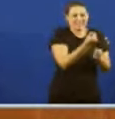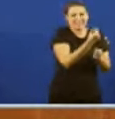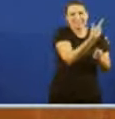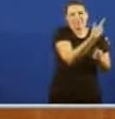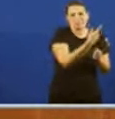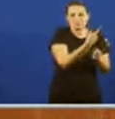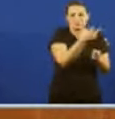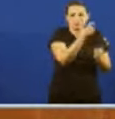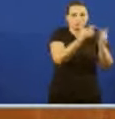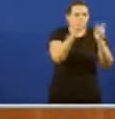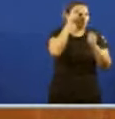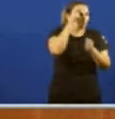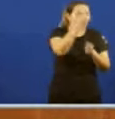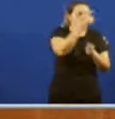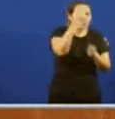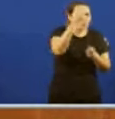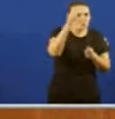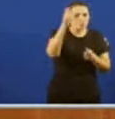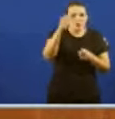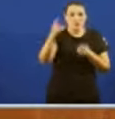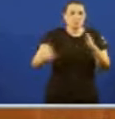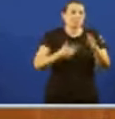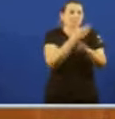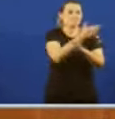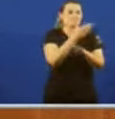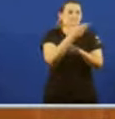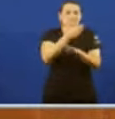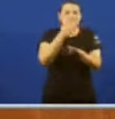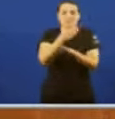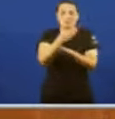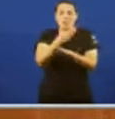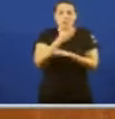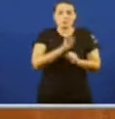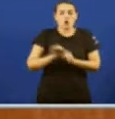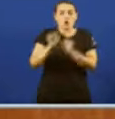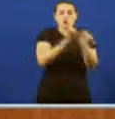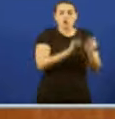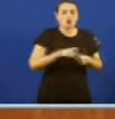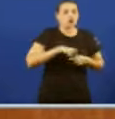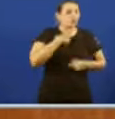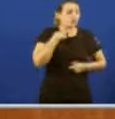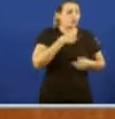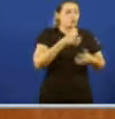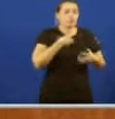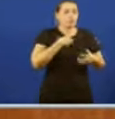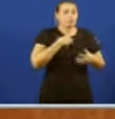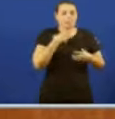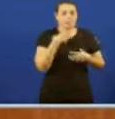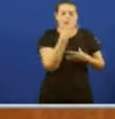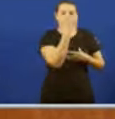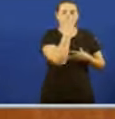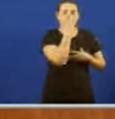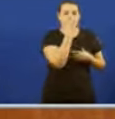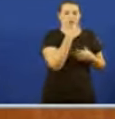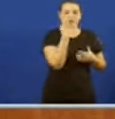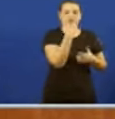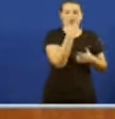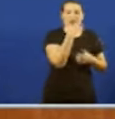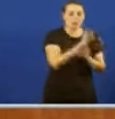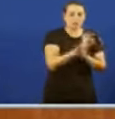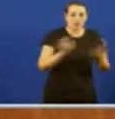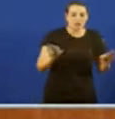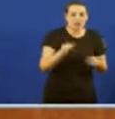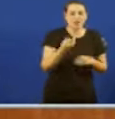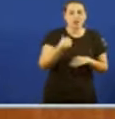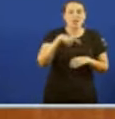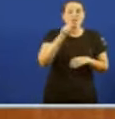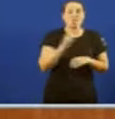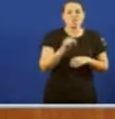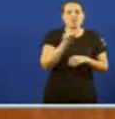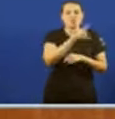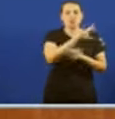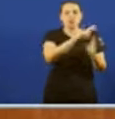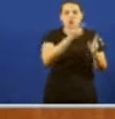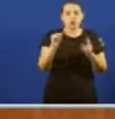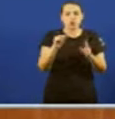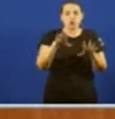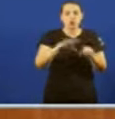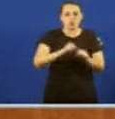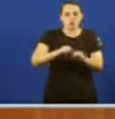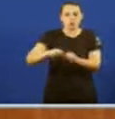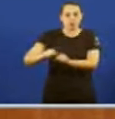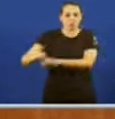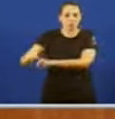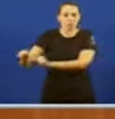a policía e a protección civil non podían fornecer algo tan básico como mascarillas a poboación As líneas do 112 estaban colapsadas e a